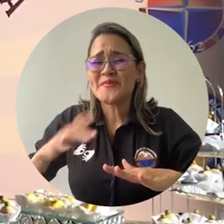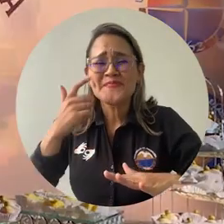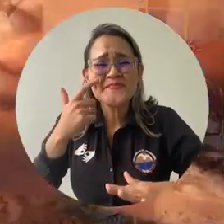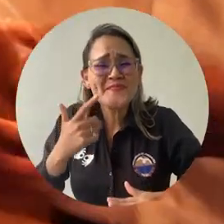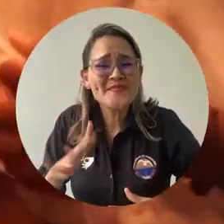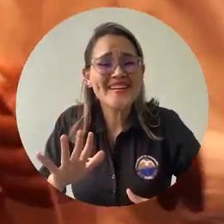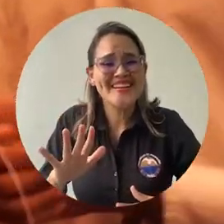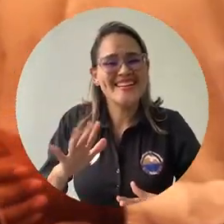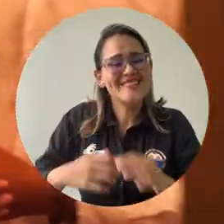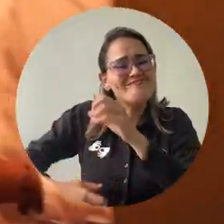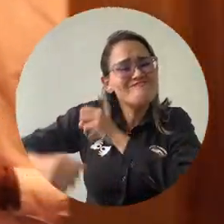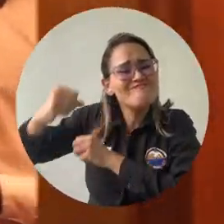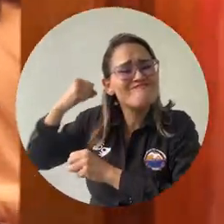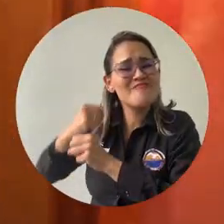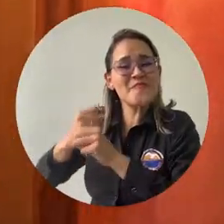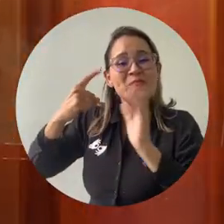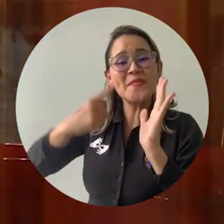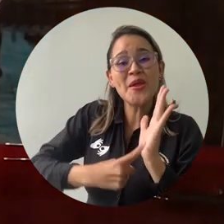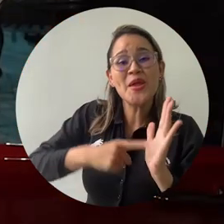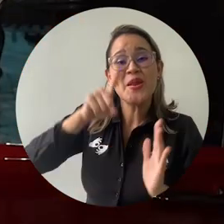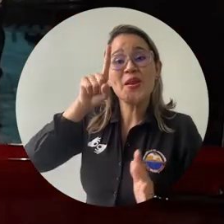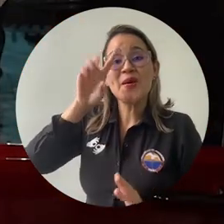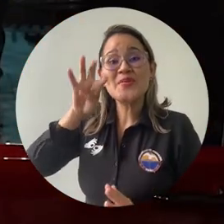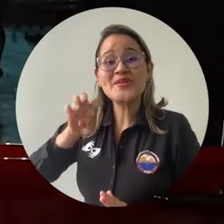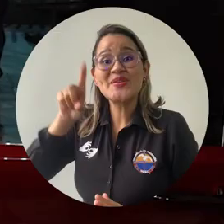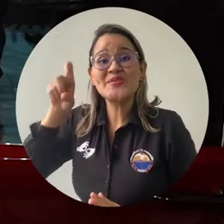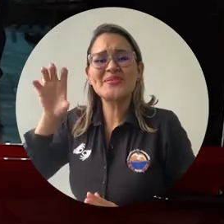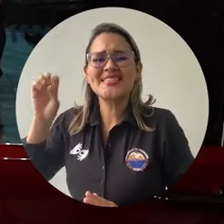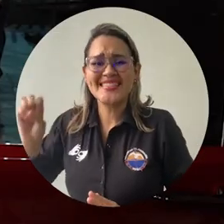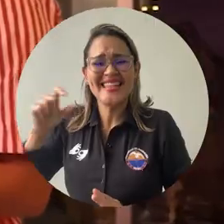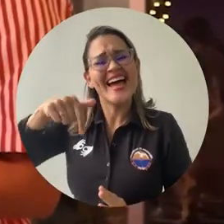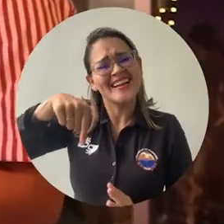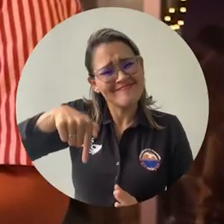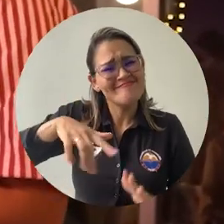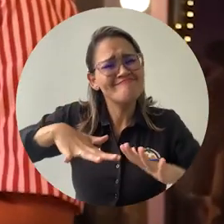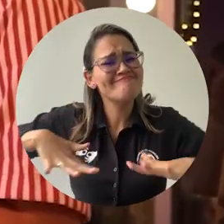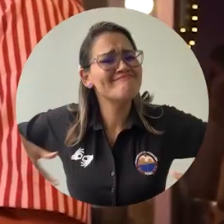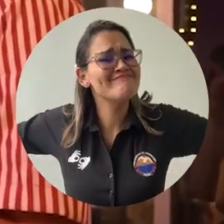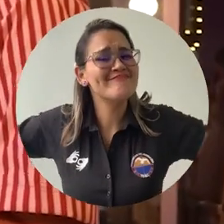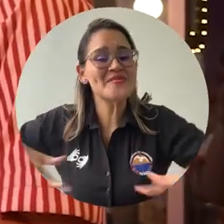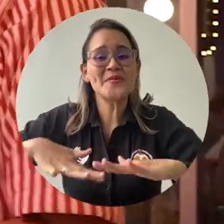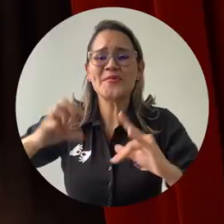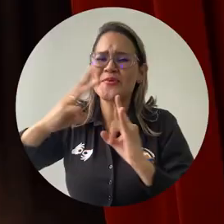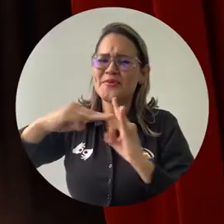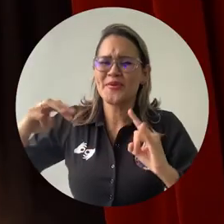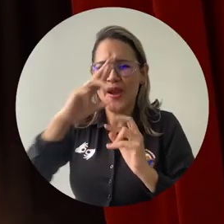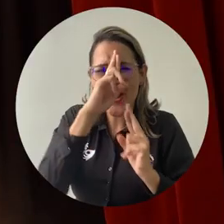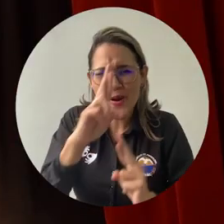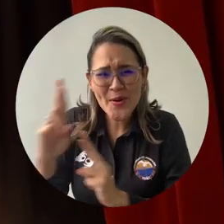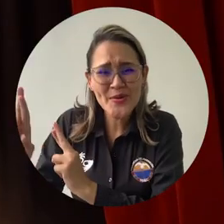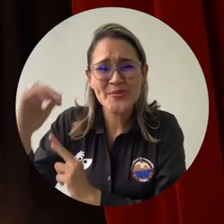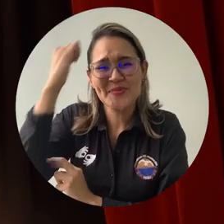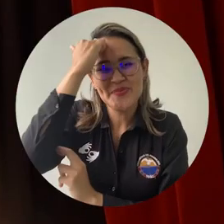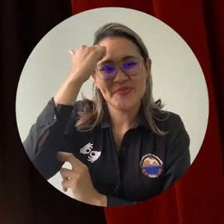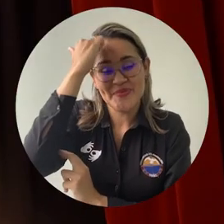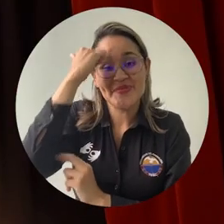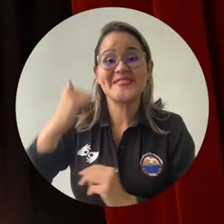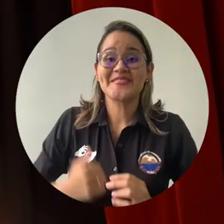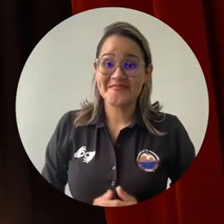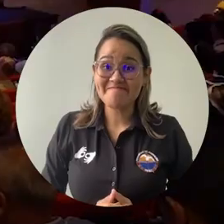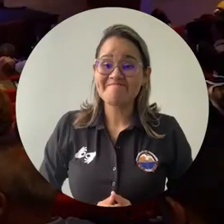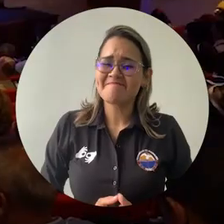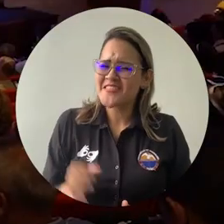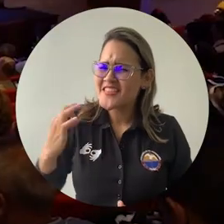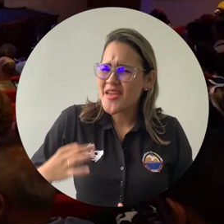En una emotiva velada que evocó los años 60, la Universidad del Magdalena desplegó un magno acto de reconocimiento a la labor de sus